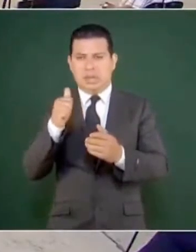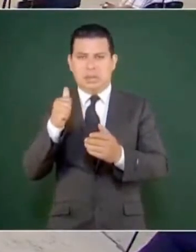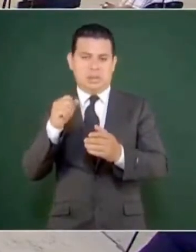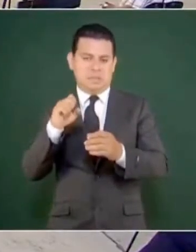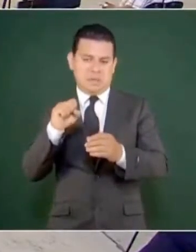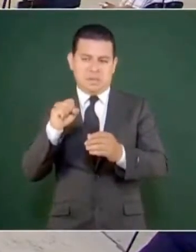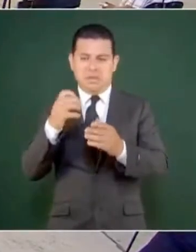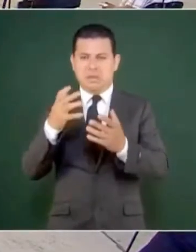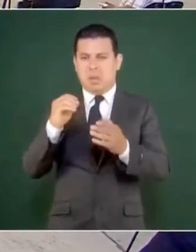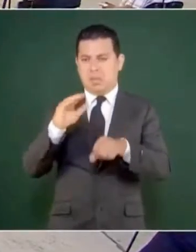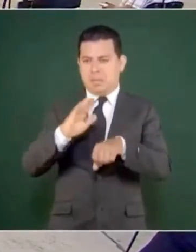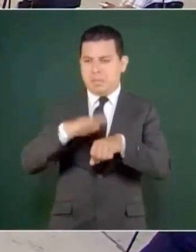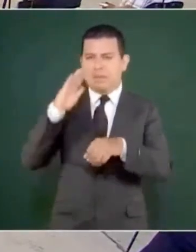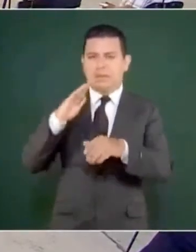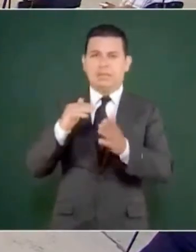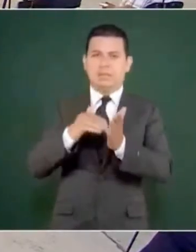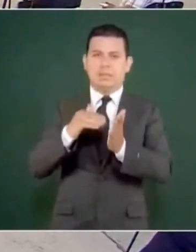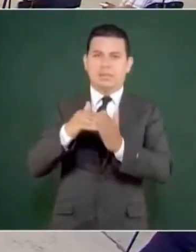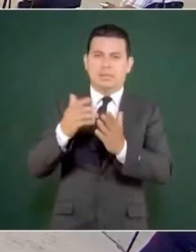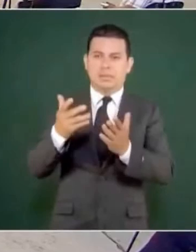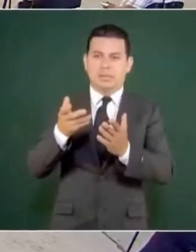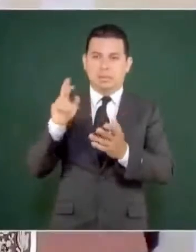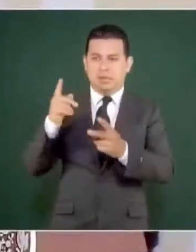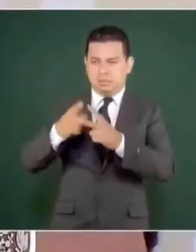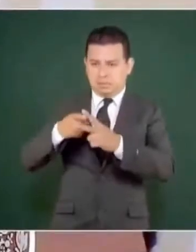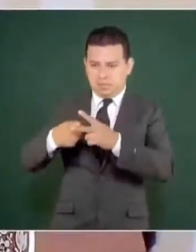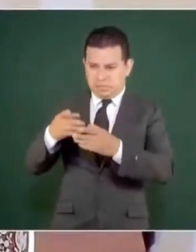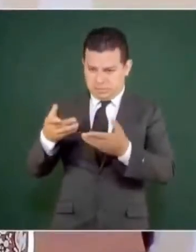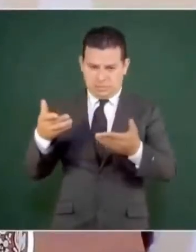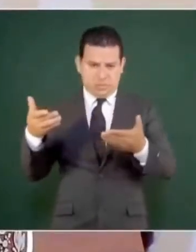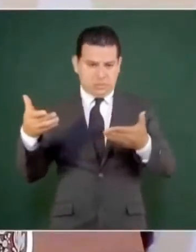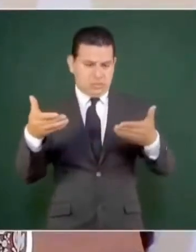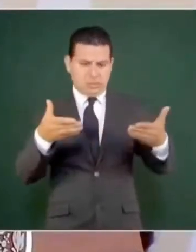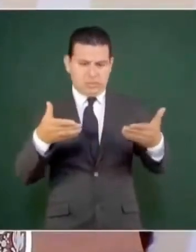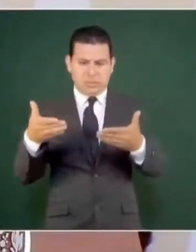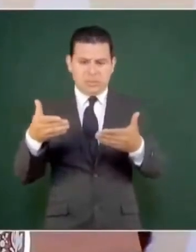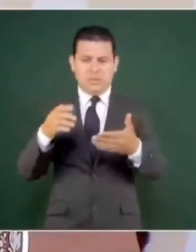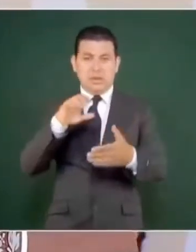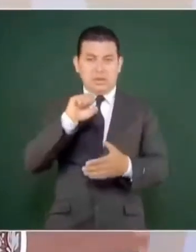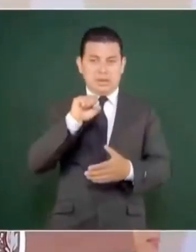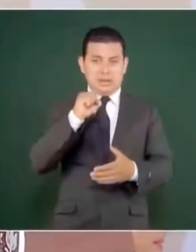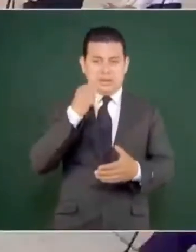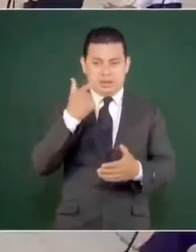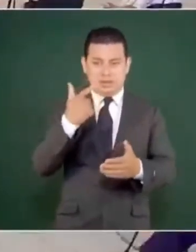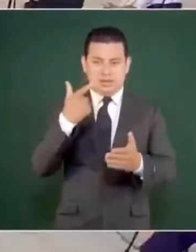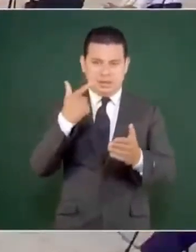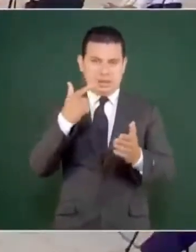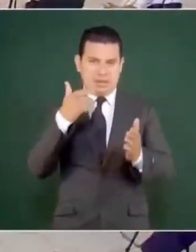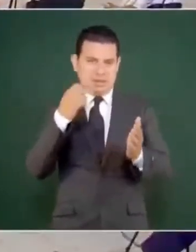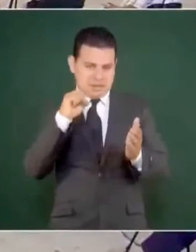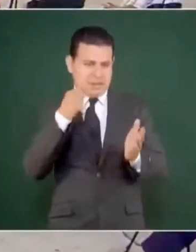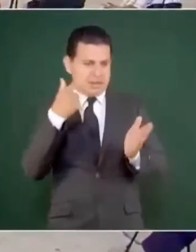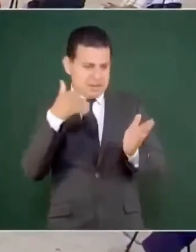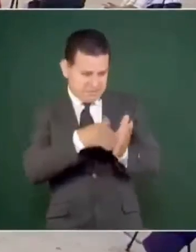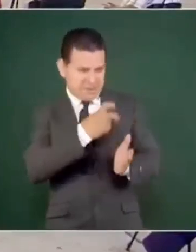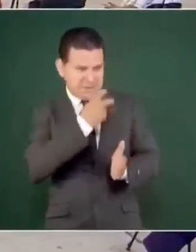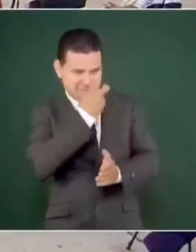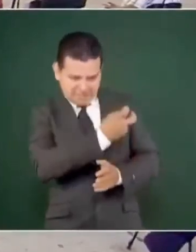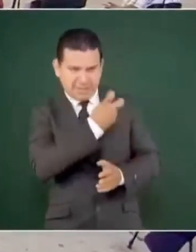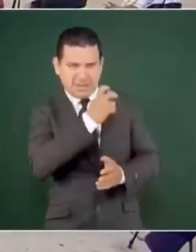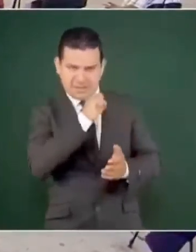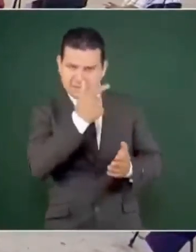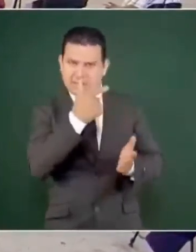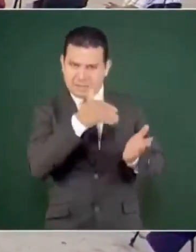Pero él no sacaba eso. 67 mil. 67 mil, exactamente, 67